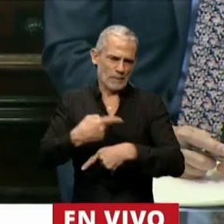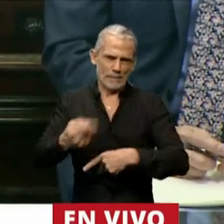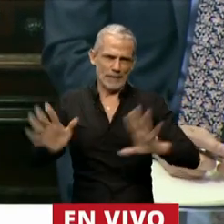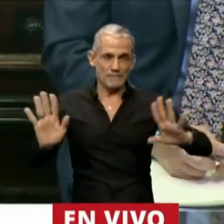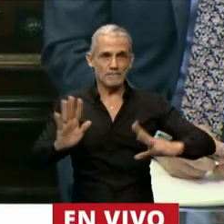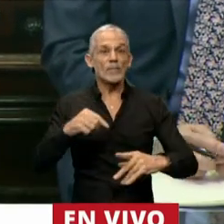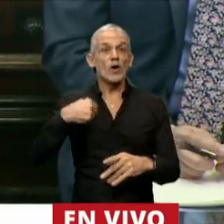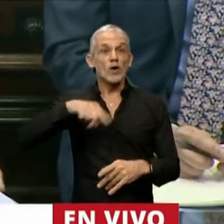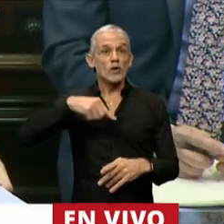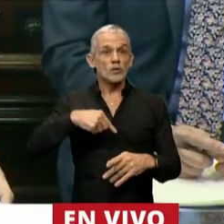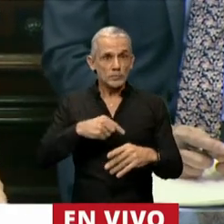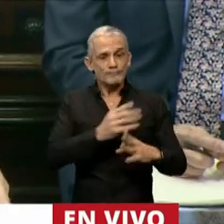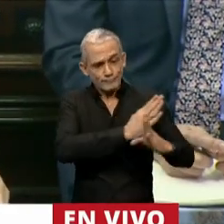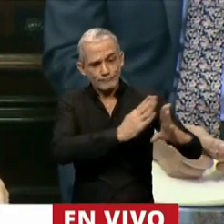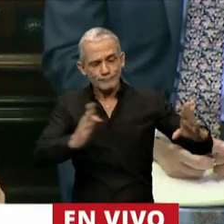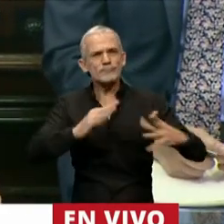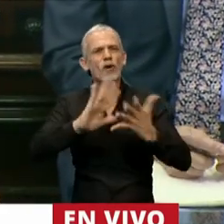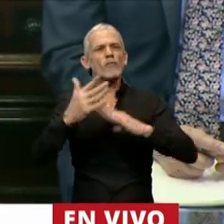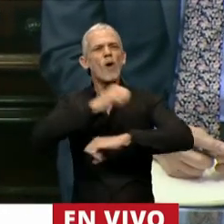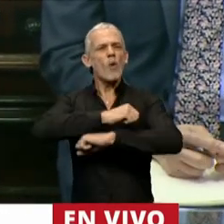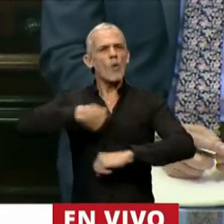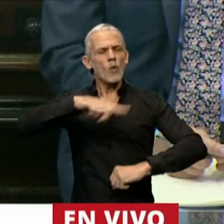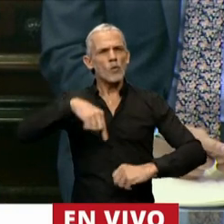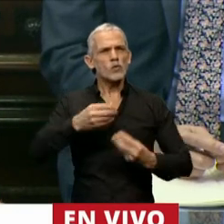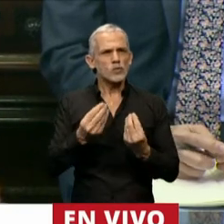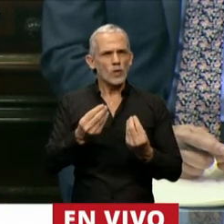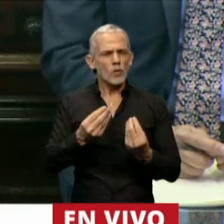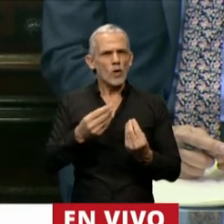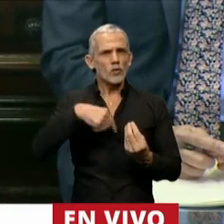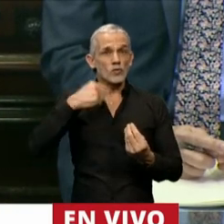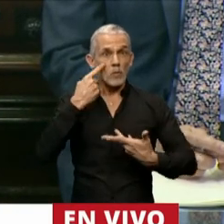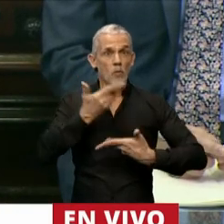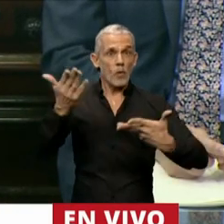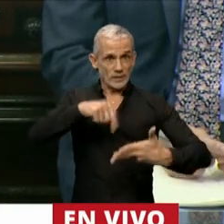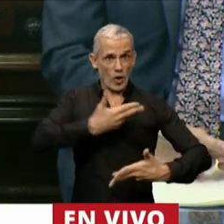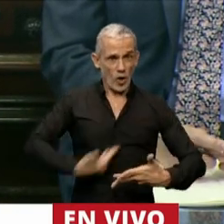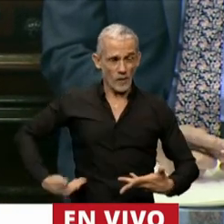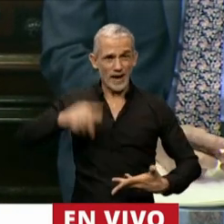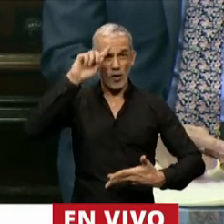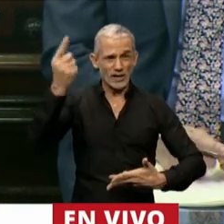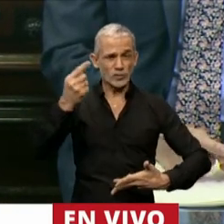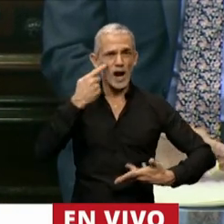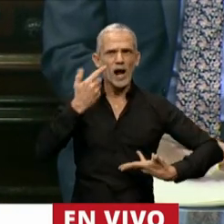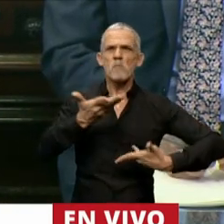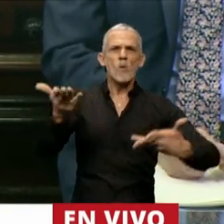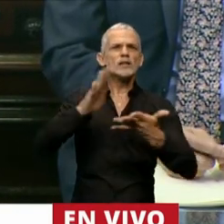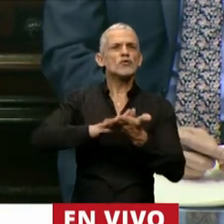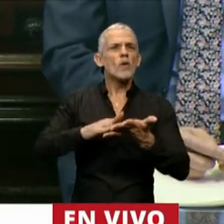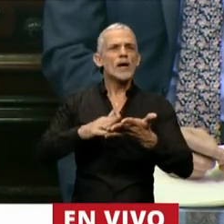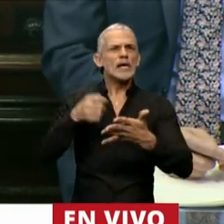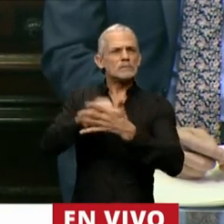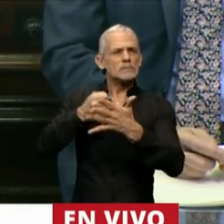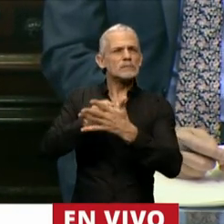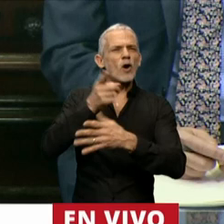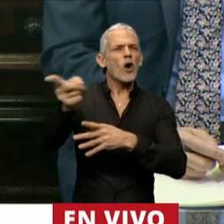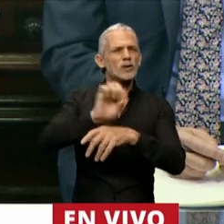Nosotros hasta aquí, el comportamiento que ha exhibido este gobierno nacional con respecto a la lucha contra la